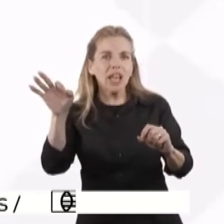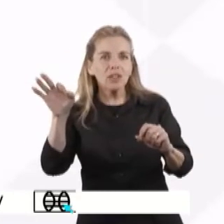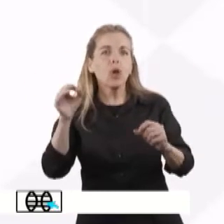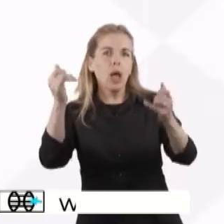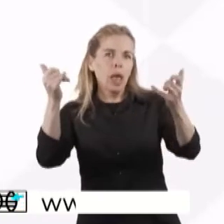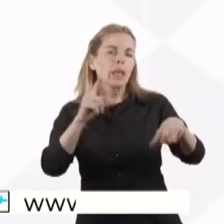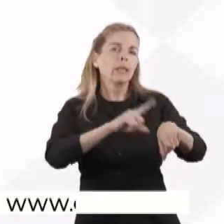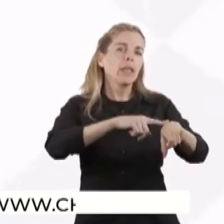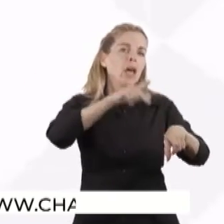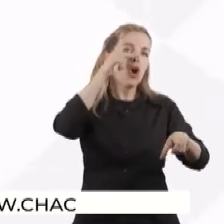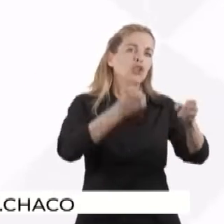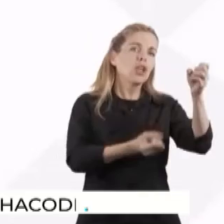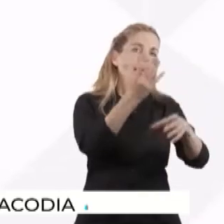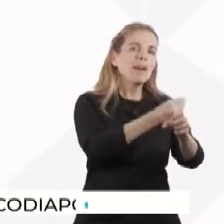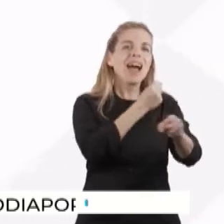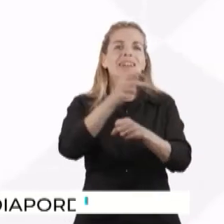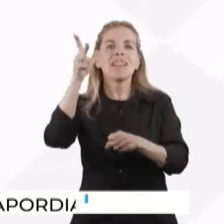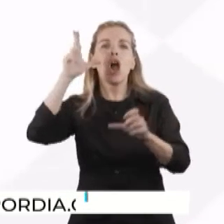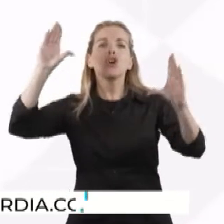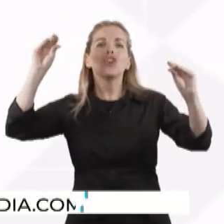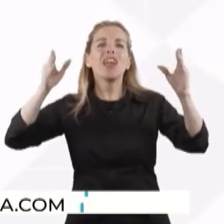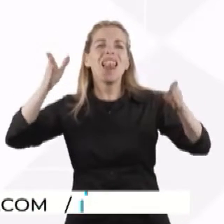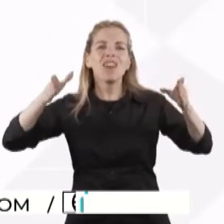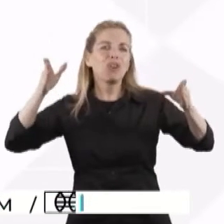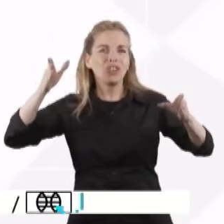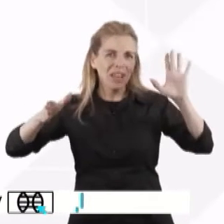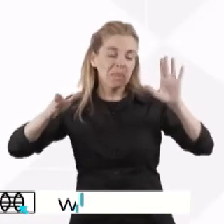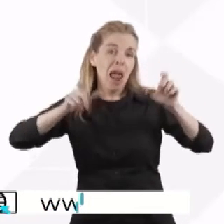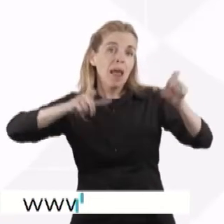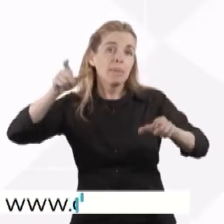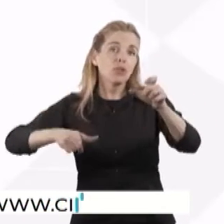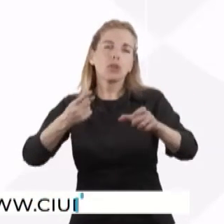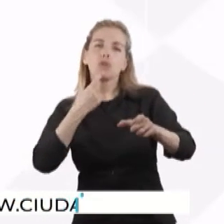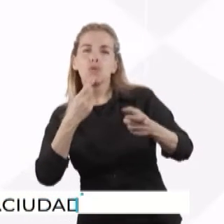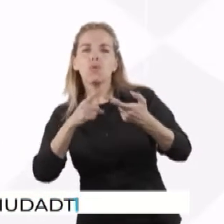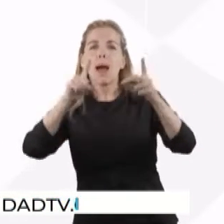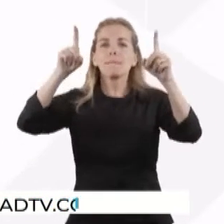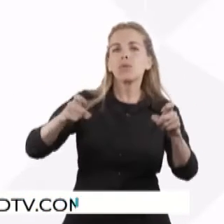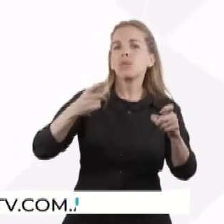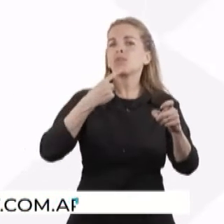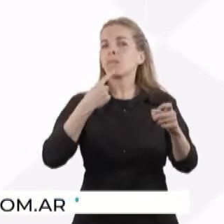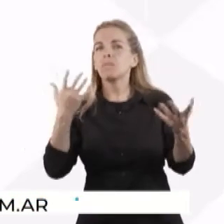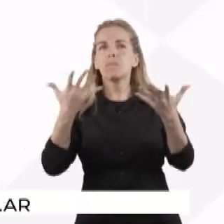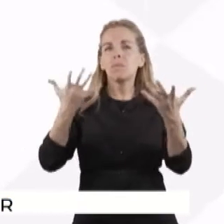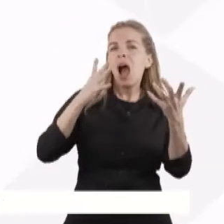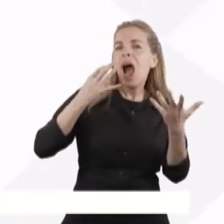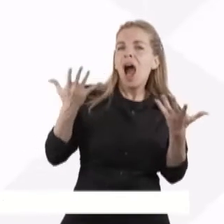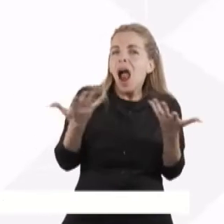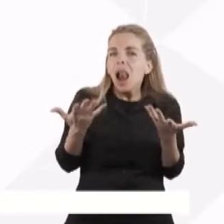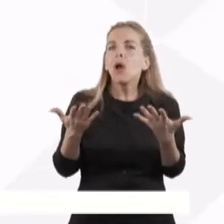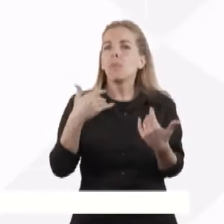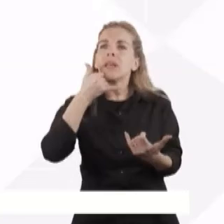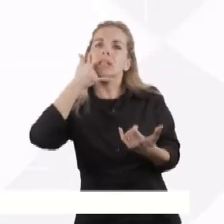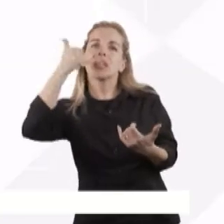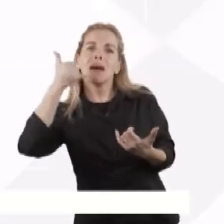20 horas para que cualquier persona pueda hacer consultas, sin perjuicio aparte del trabajo,